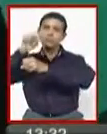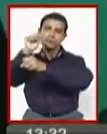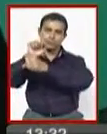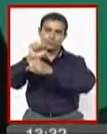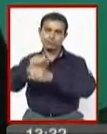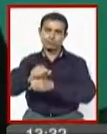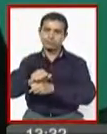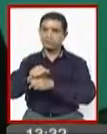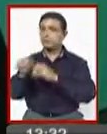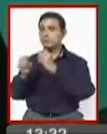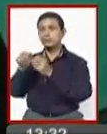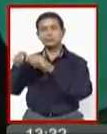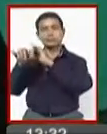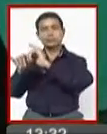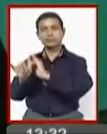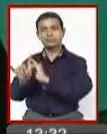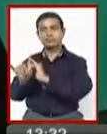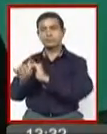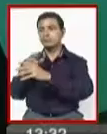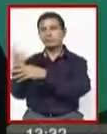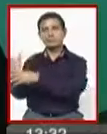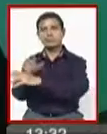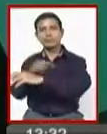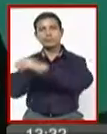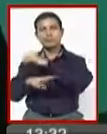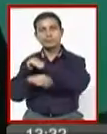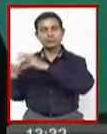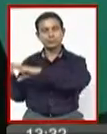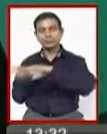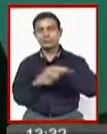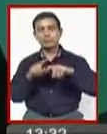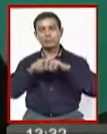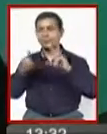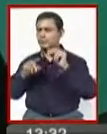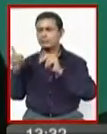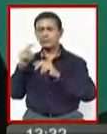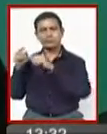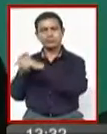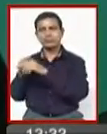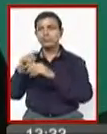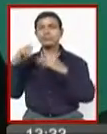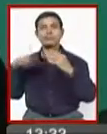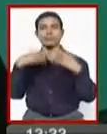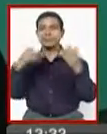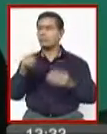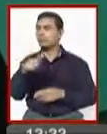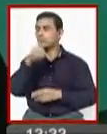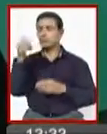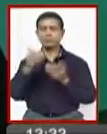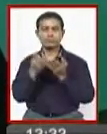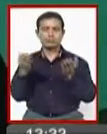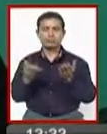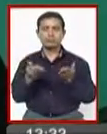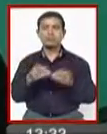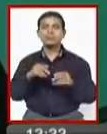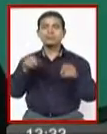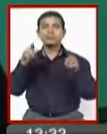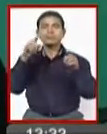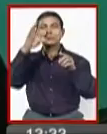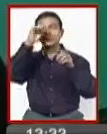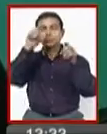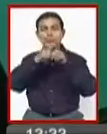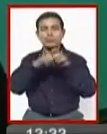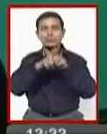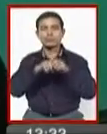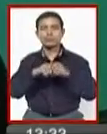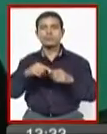trabajo y la movilidad es robada. Pero no solamente ello. Hay otro caso. El caso del hermano